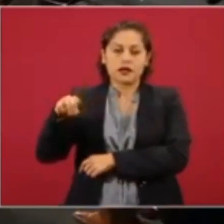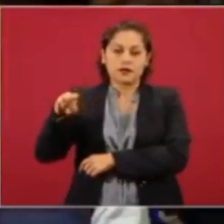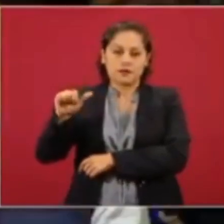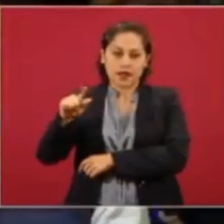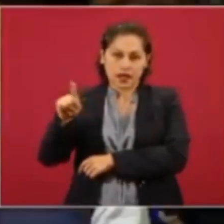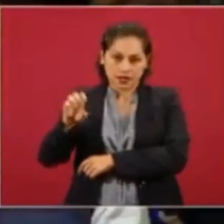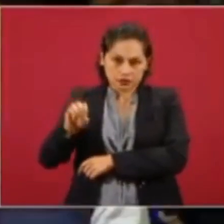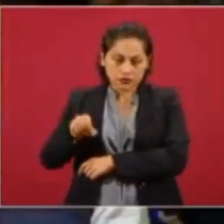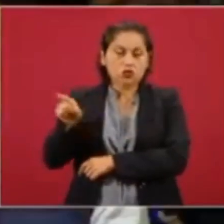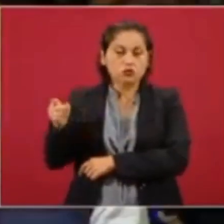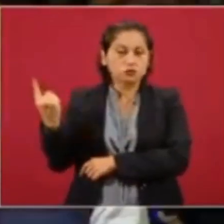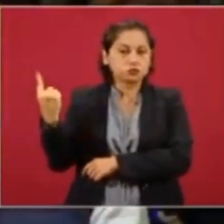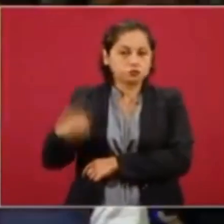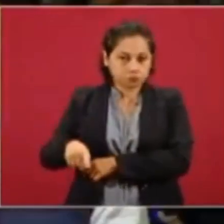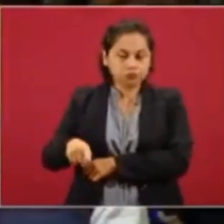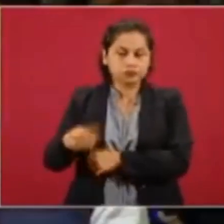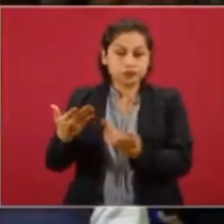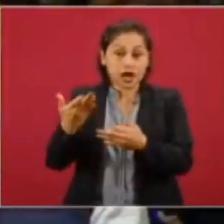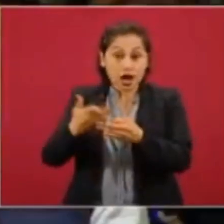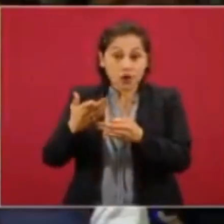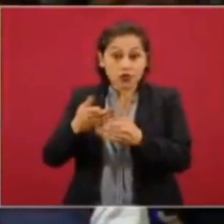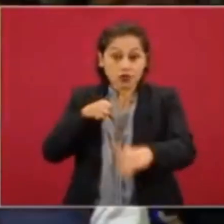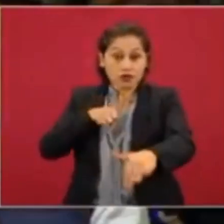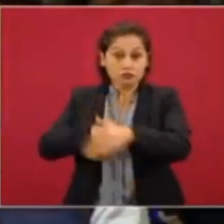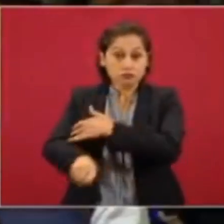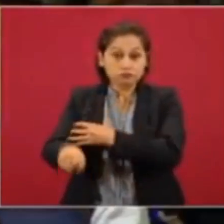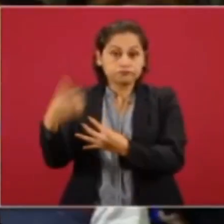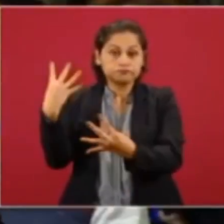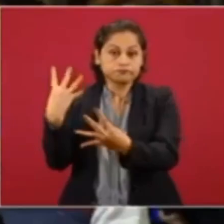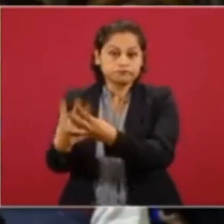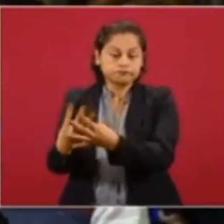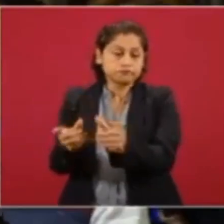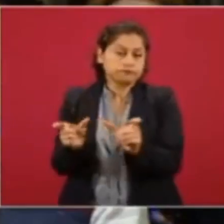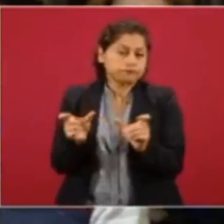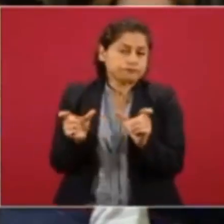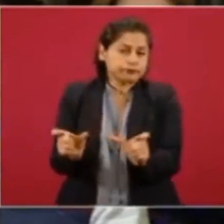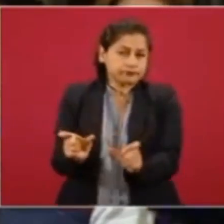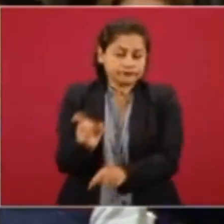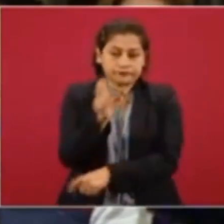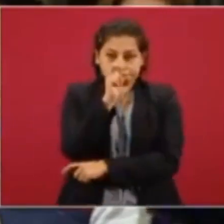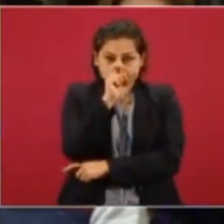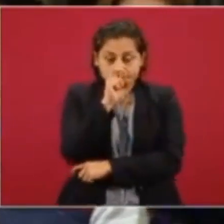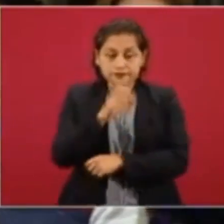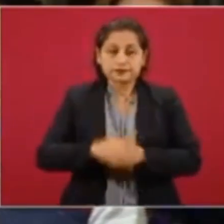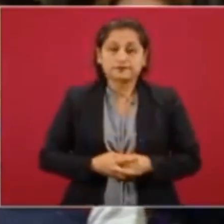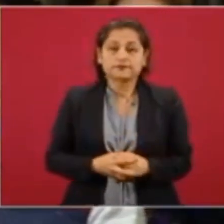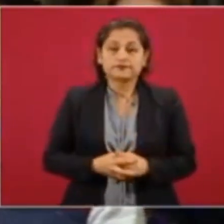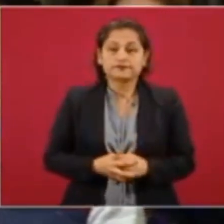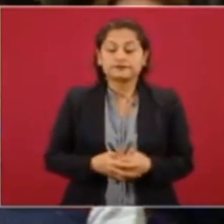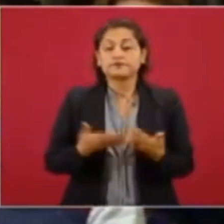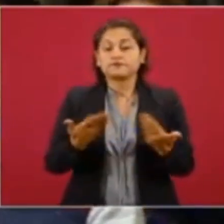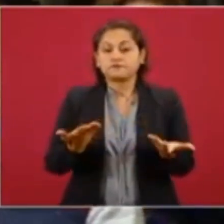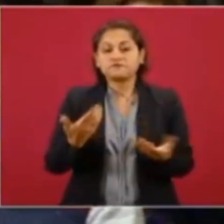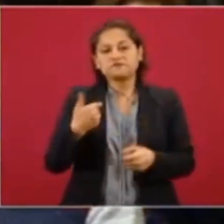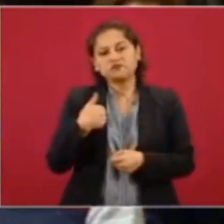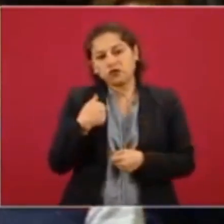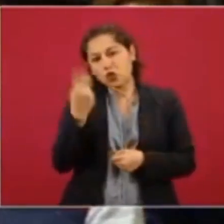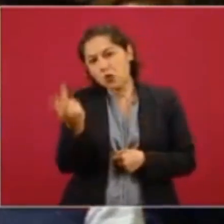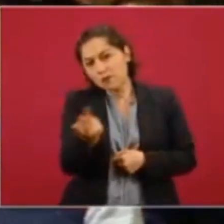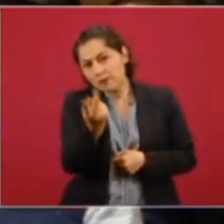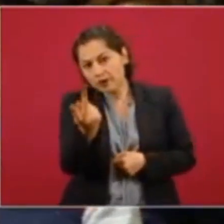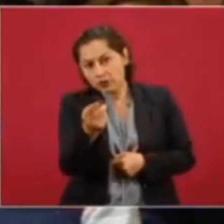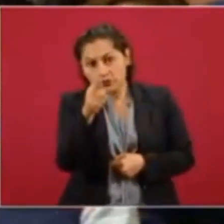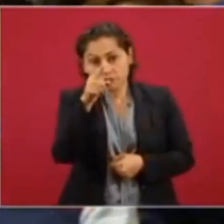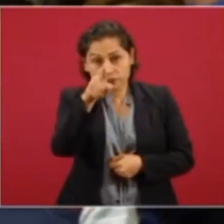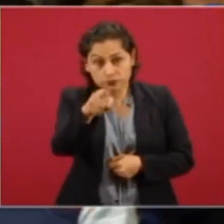presa en un penal de máxima seguridad. La pregunta referente a esto, señor presidente, con todo